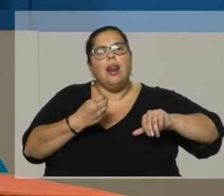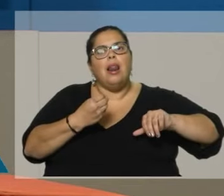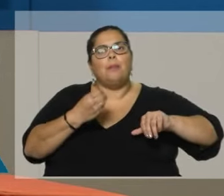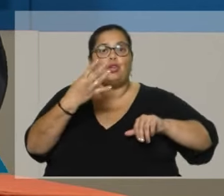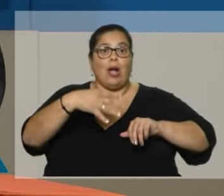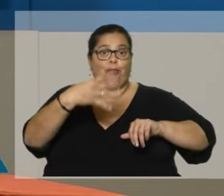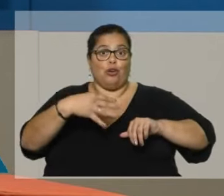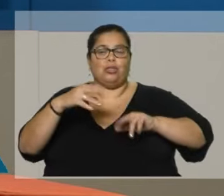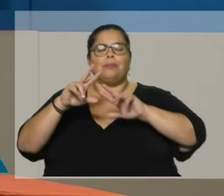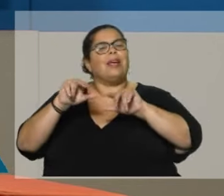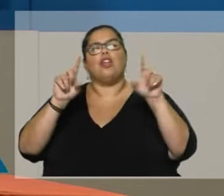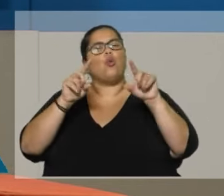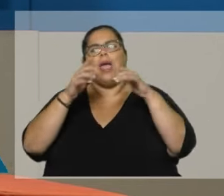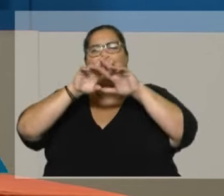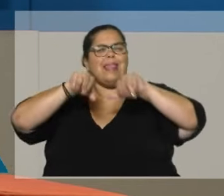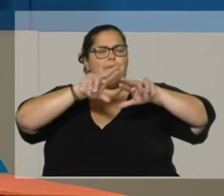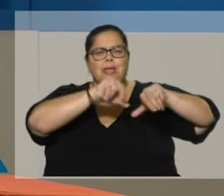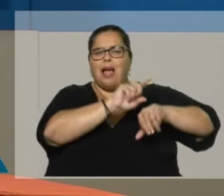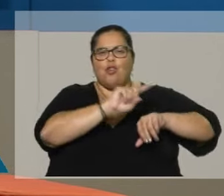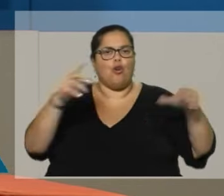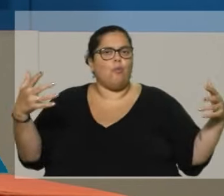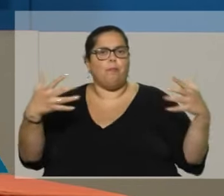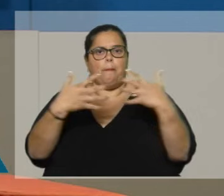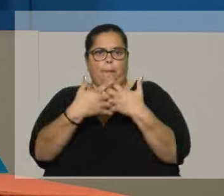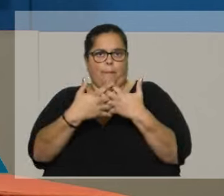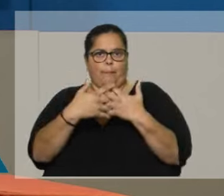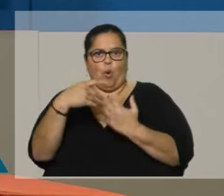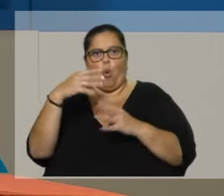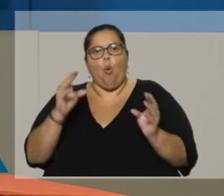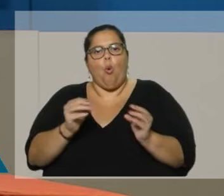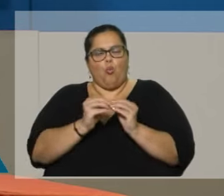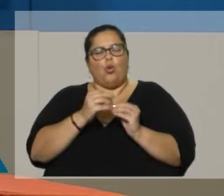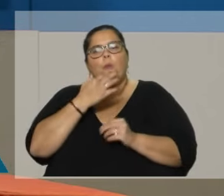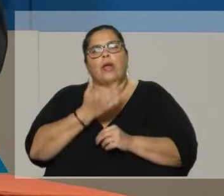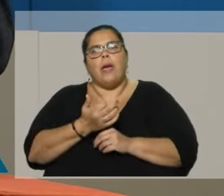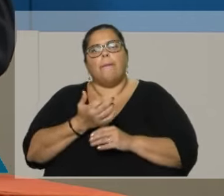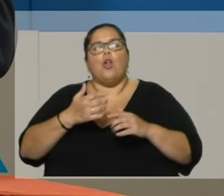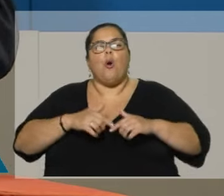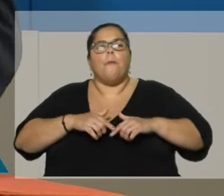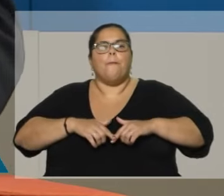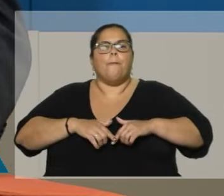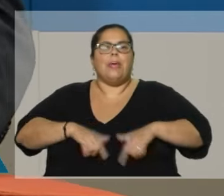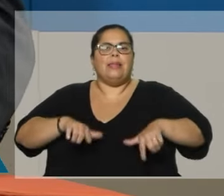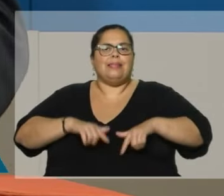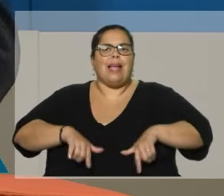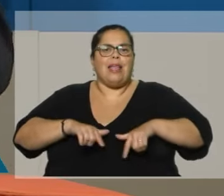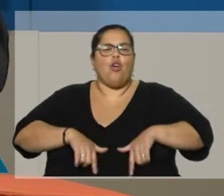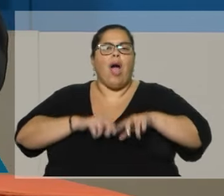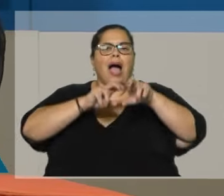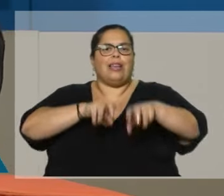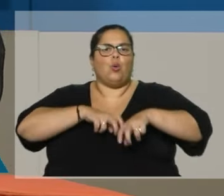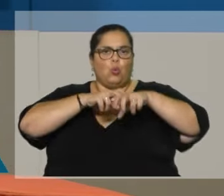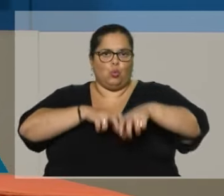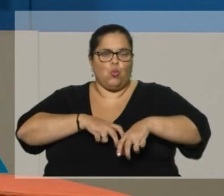No se eliminarían, se fusionarían. Por ejemplo, el ministerio de Agricultura,